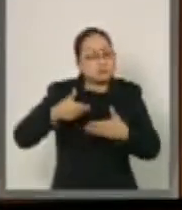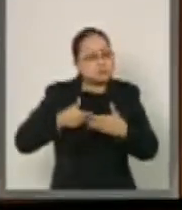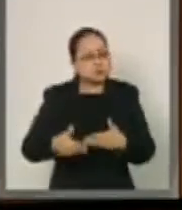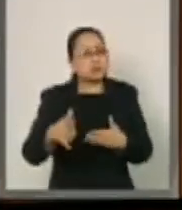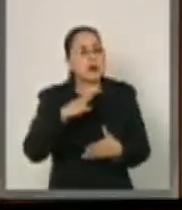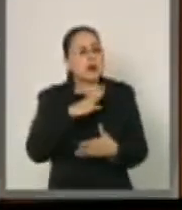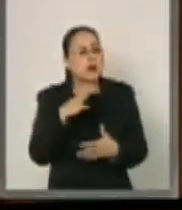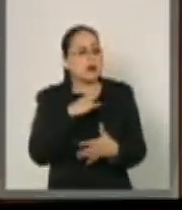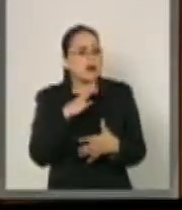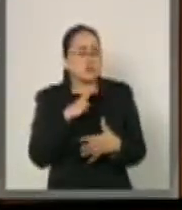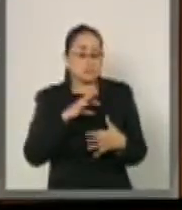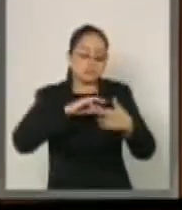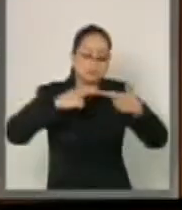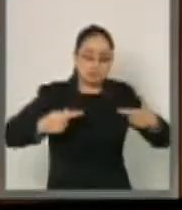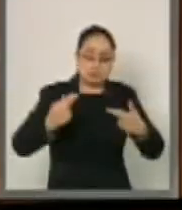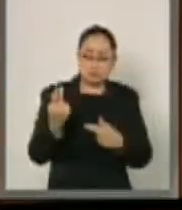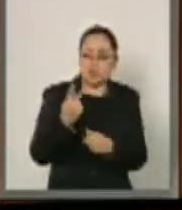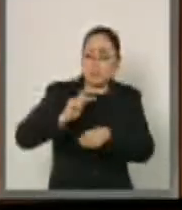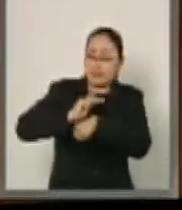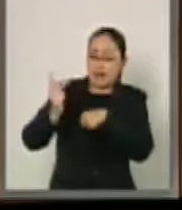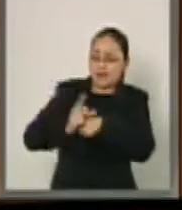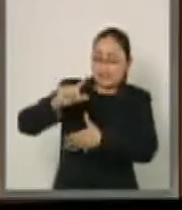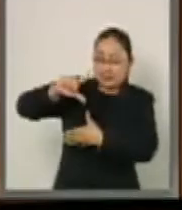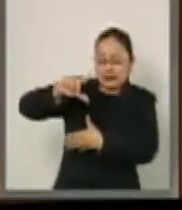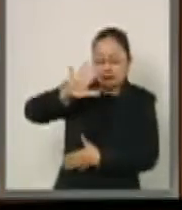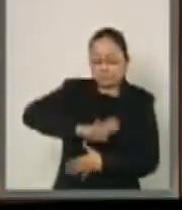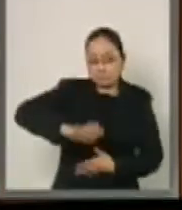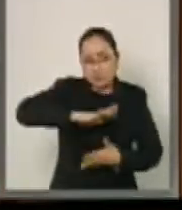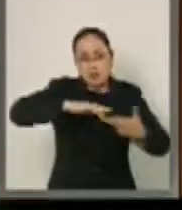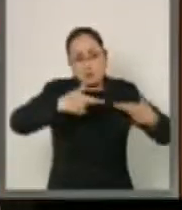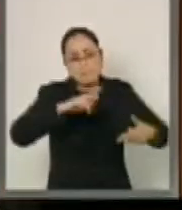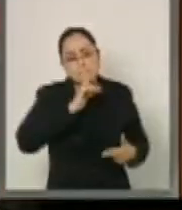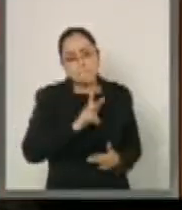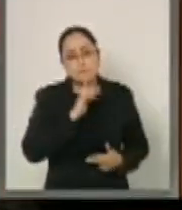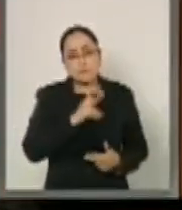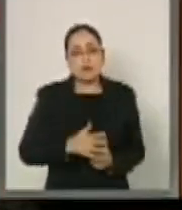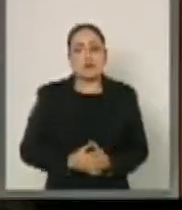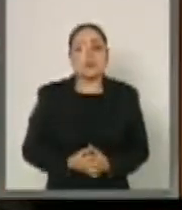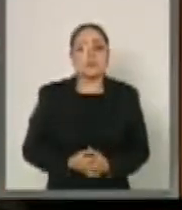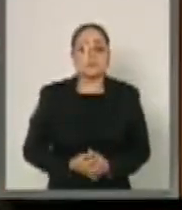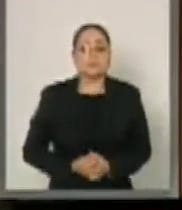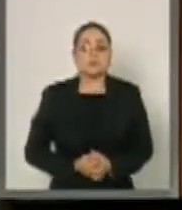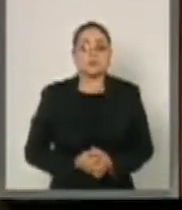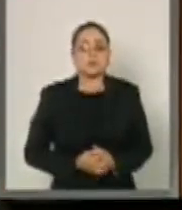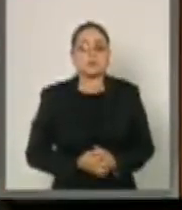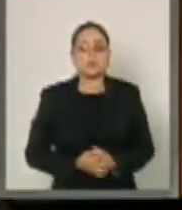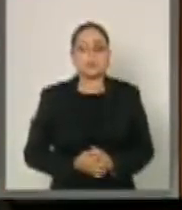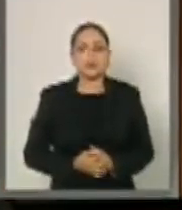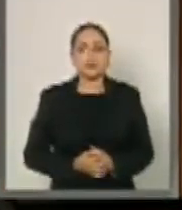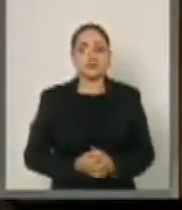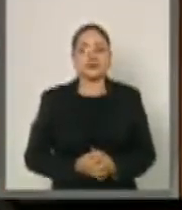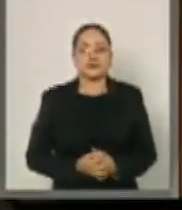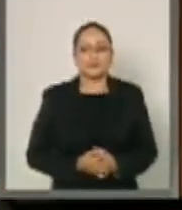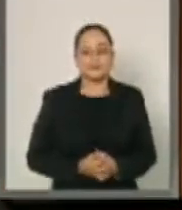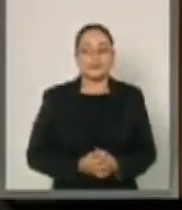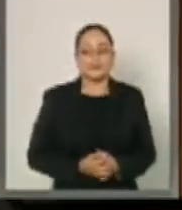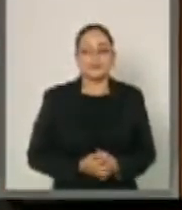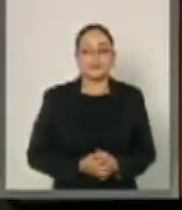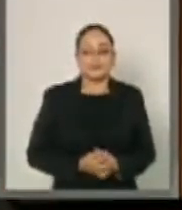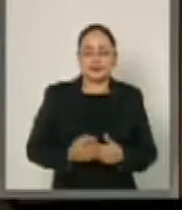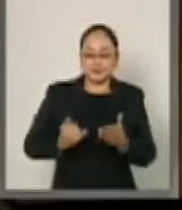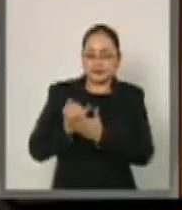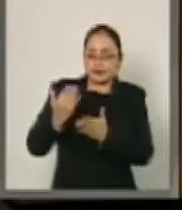relación con los países de esta región. El primero que se va